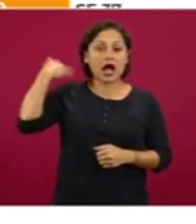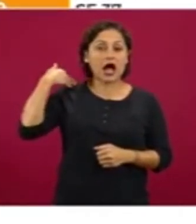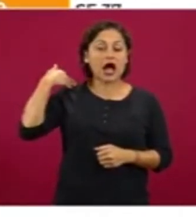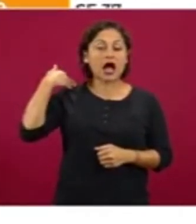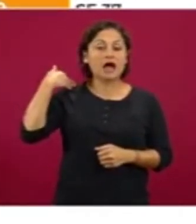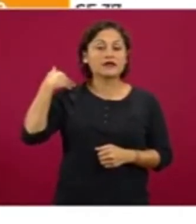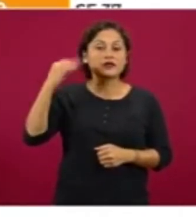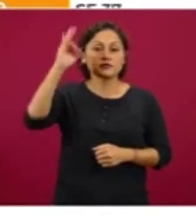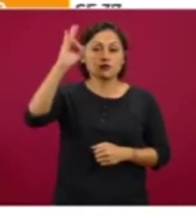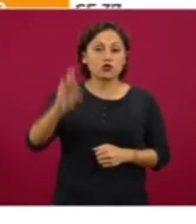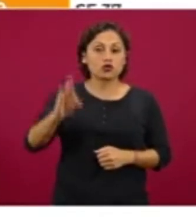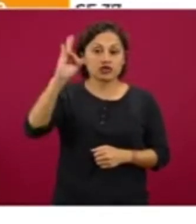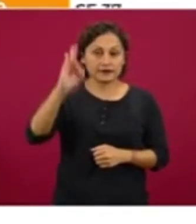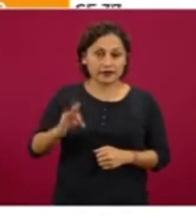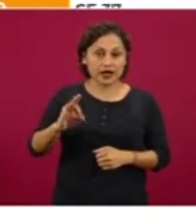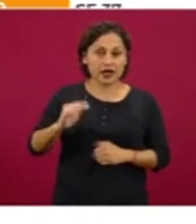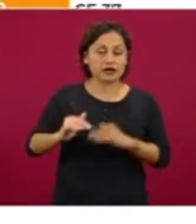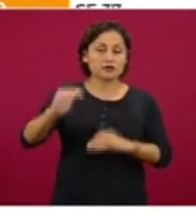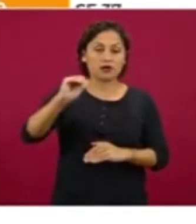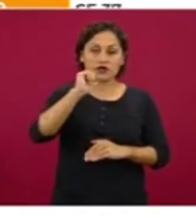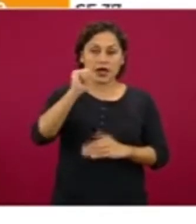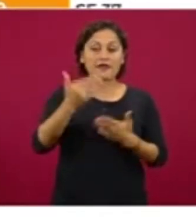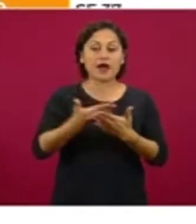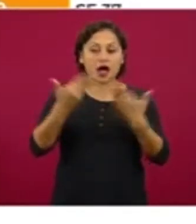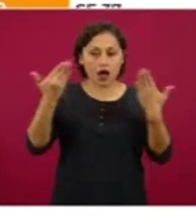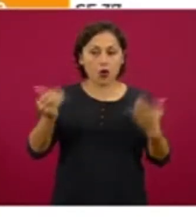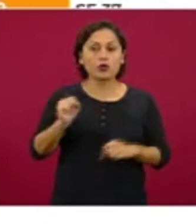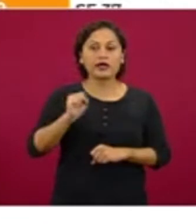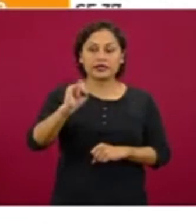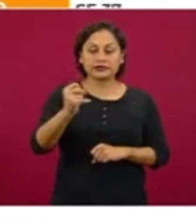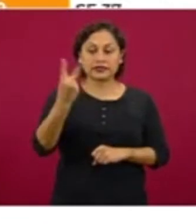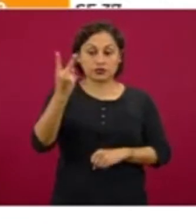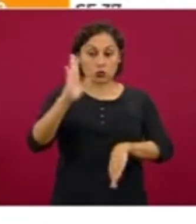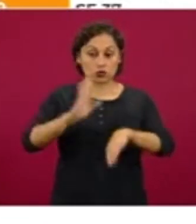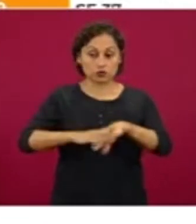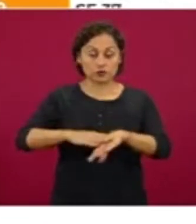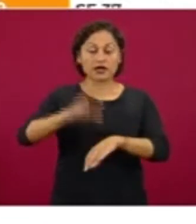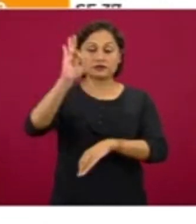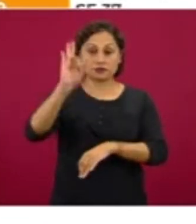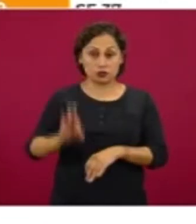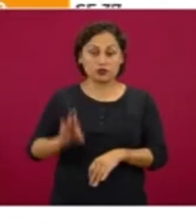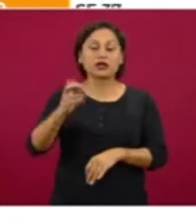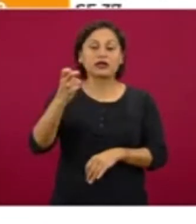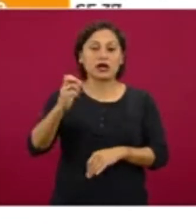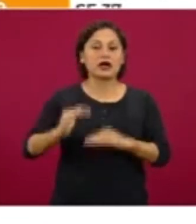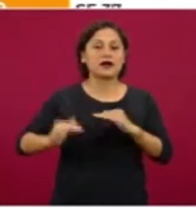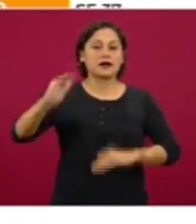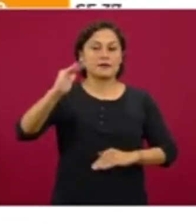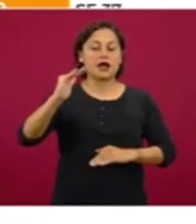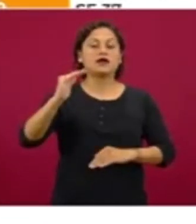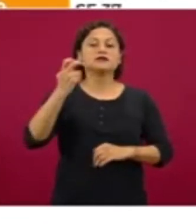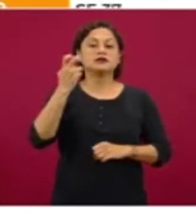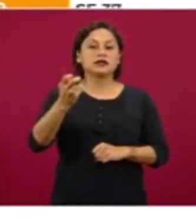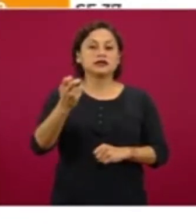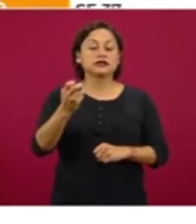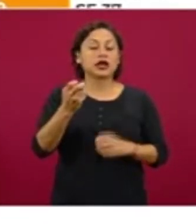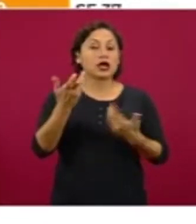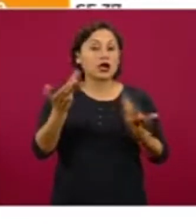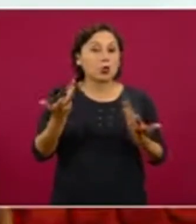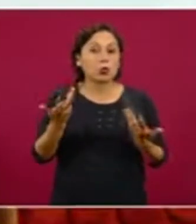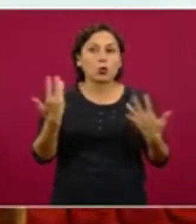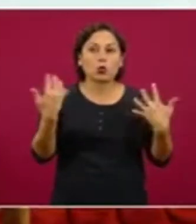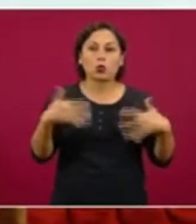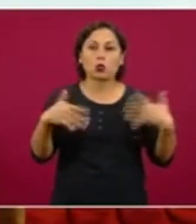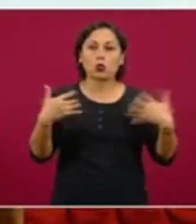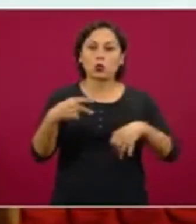porcentaje de positividad. Dos puntos porcentuales, no es en sí mismo motivo de alerta, pero tenemos que estar conscientes que